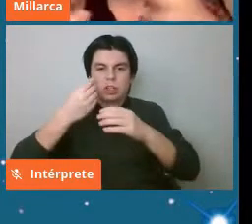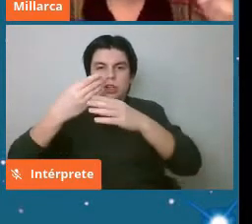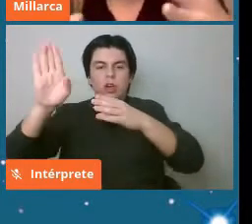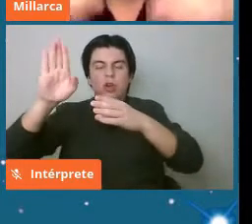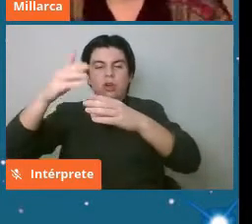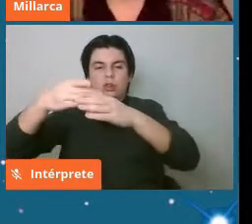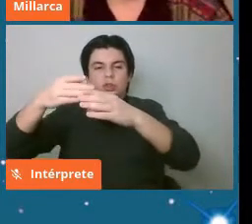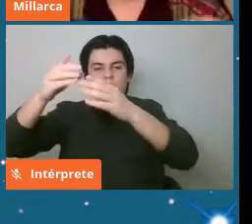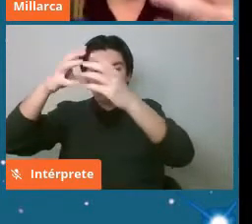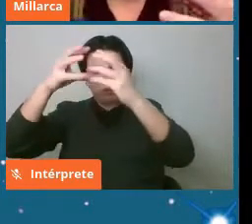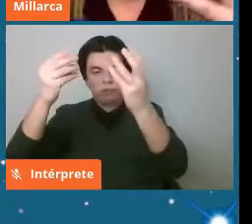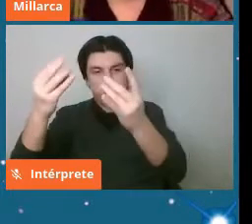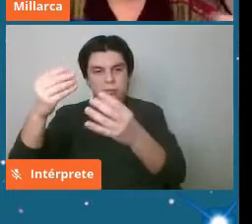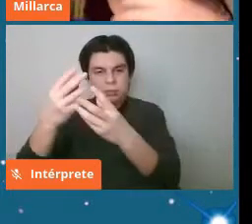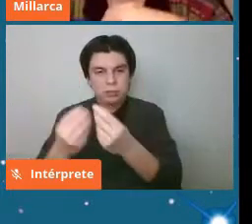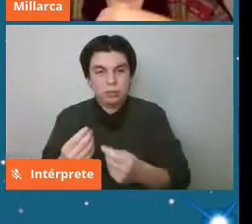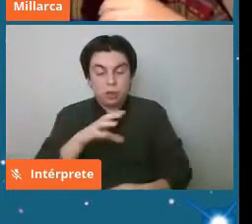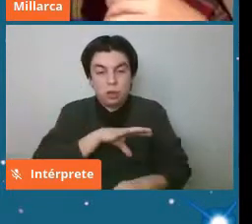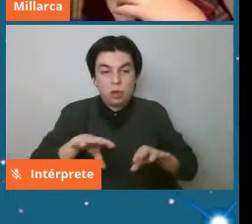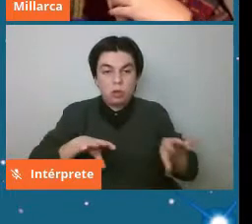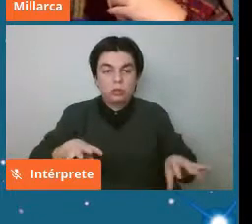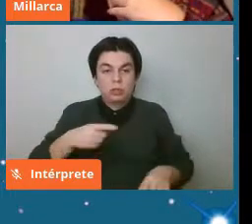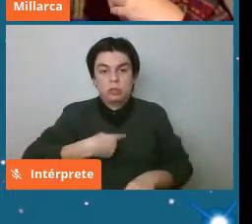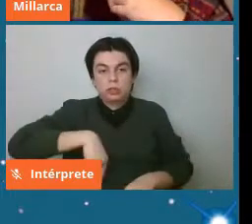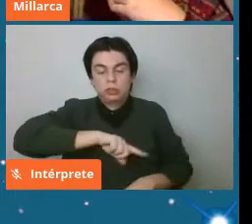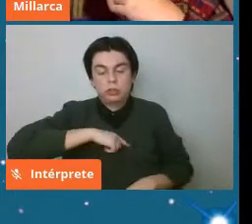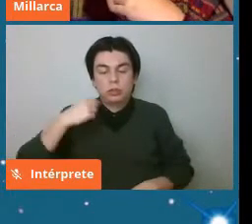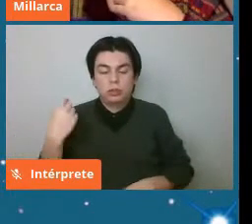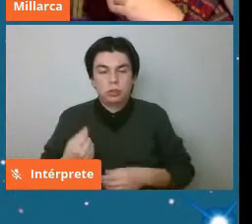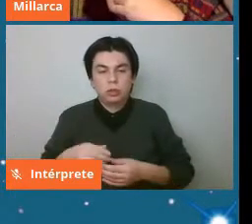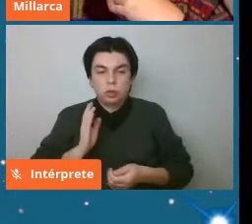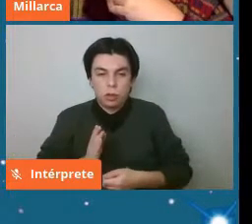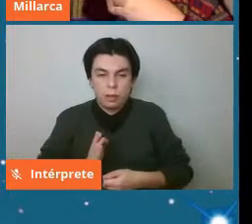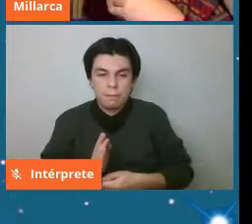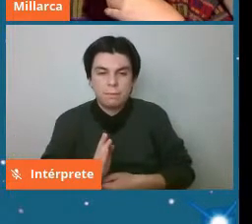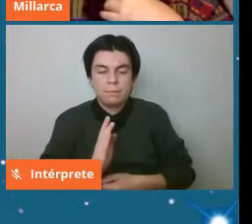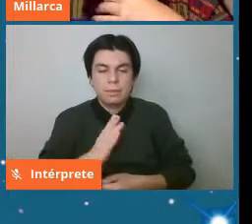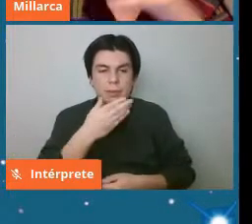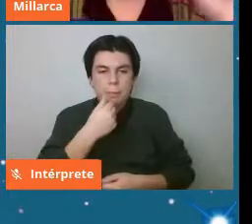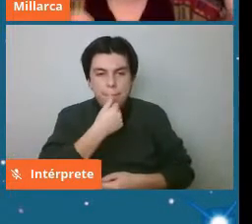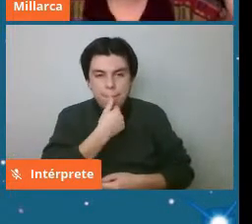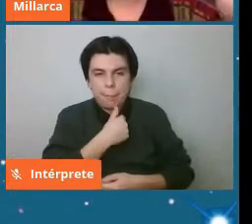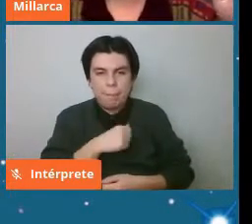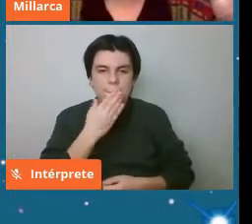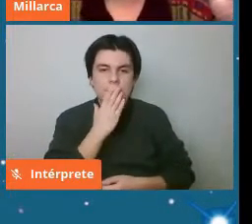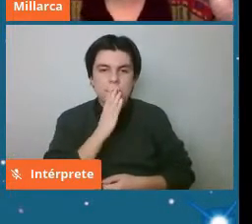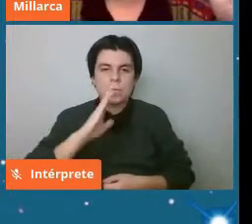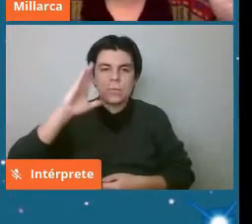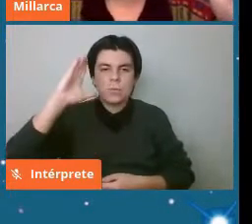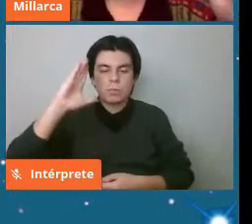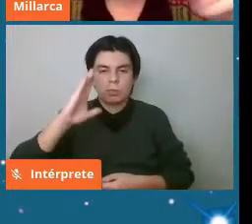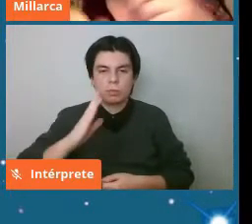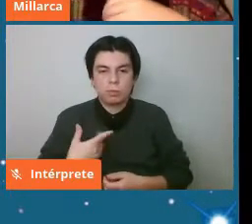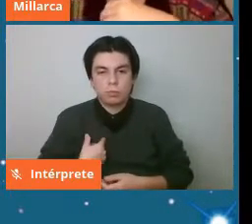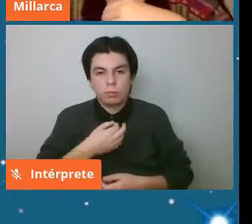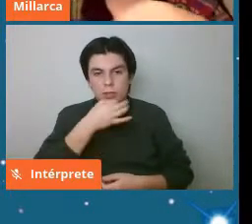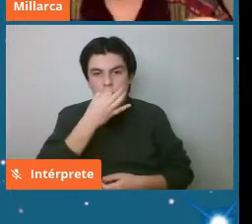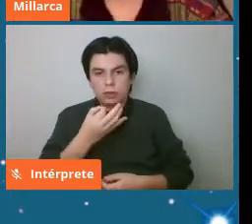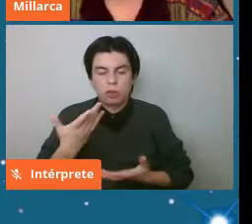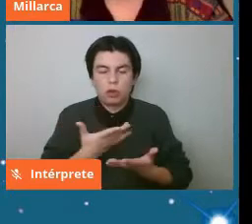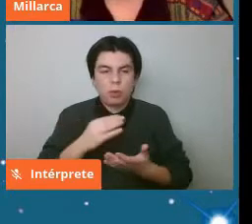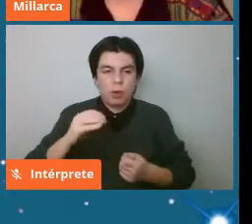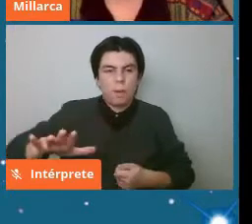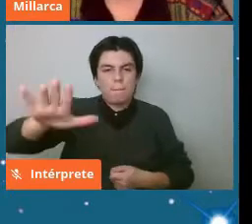entonces estas son cosas que todavía tenemos que seguir tratando de mejorar en esto de que yo le digo mapear